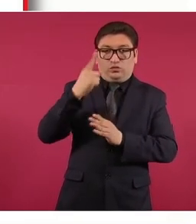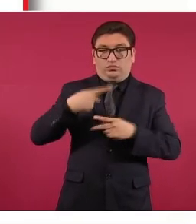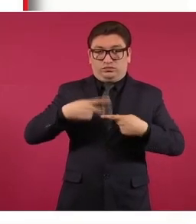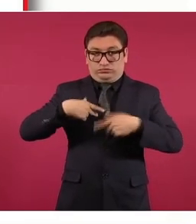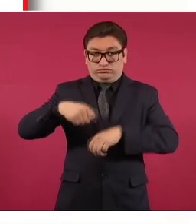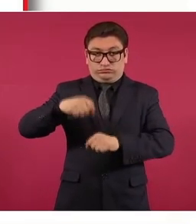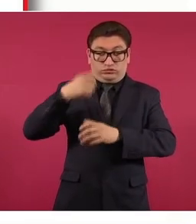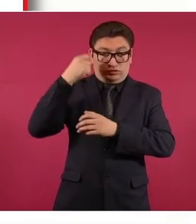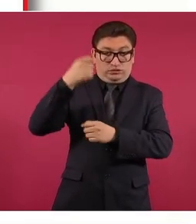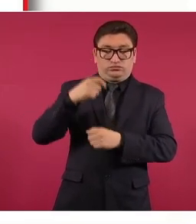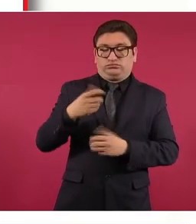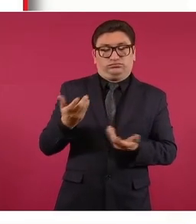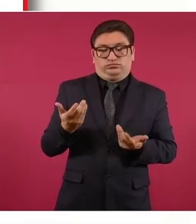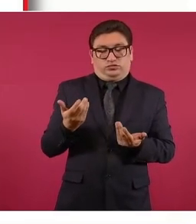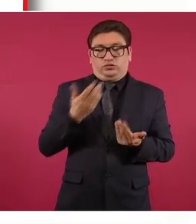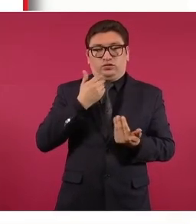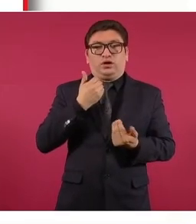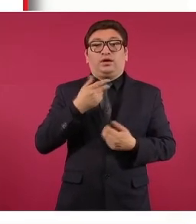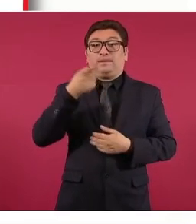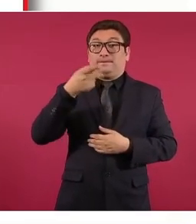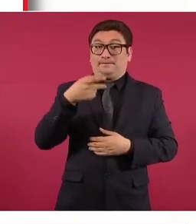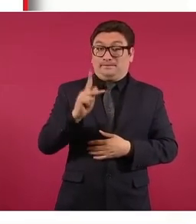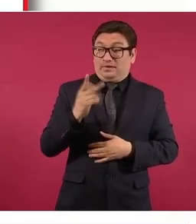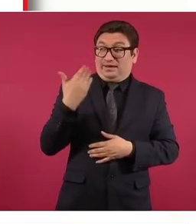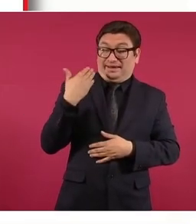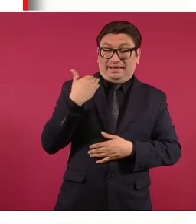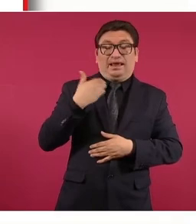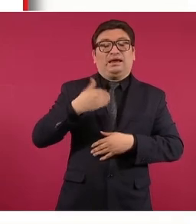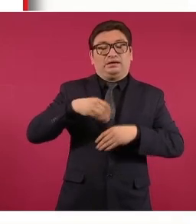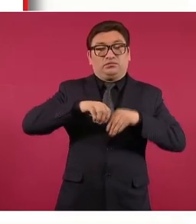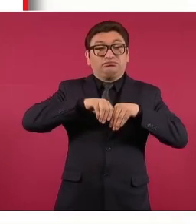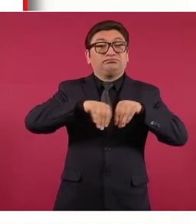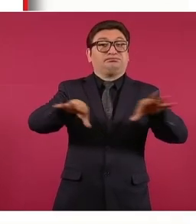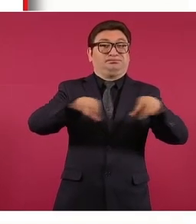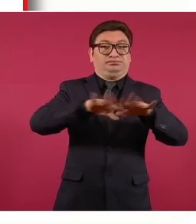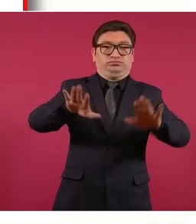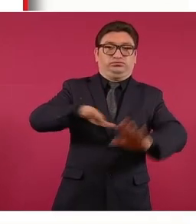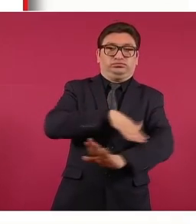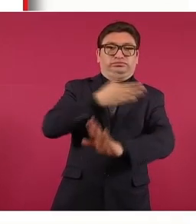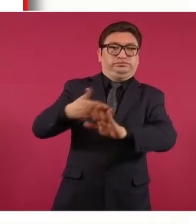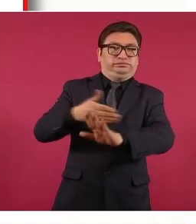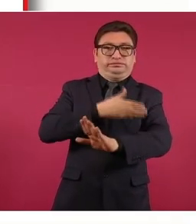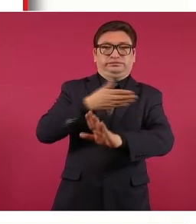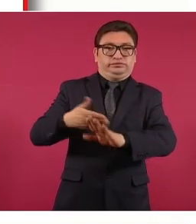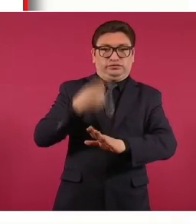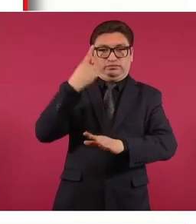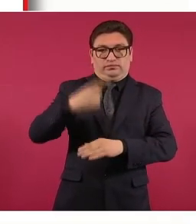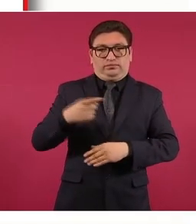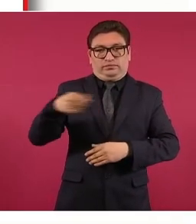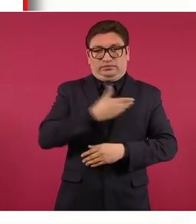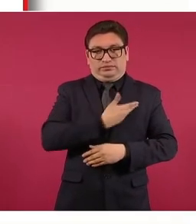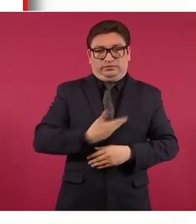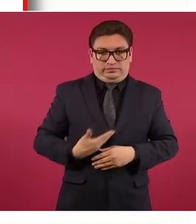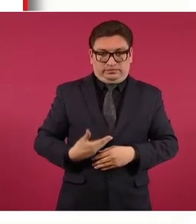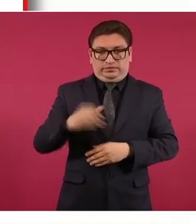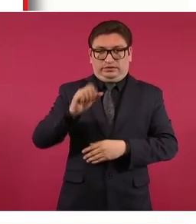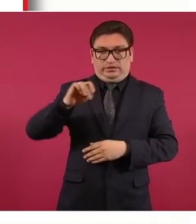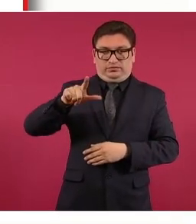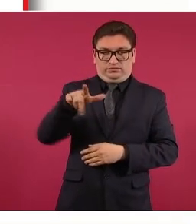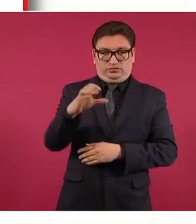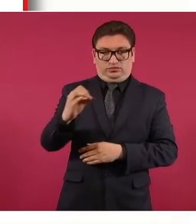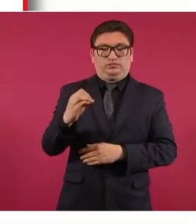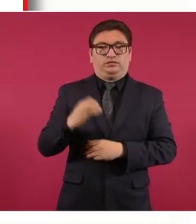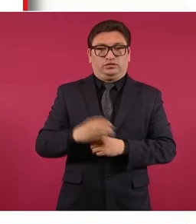Pero en esos días arreció la campaña en contra de la administración del presidente López